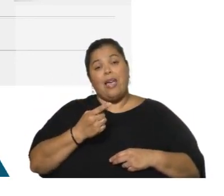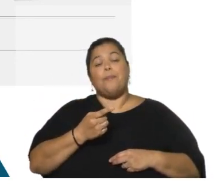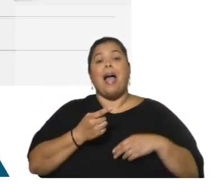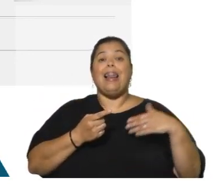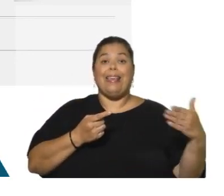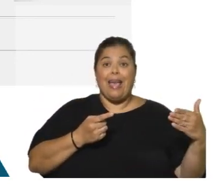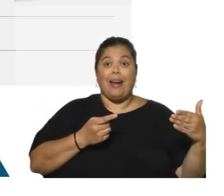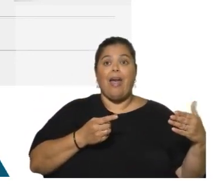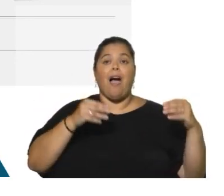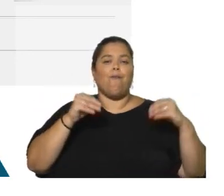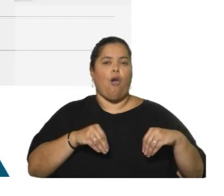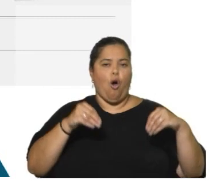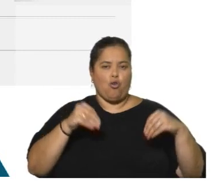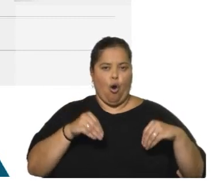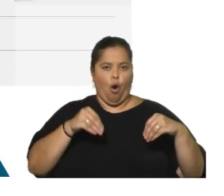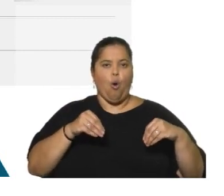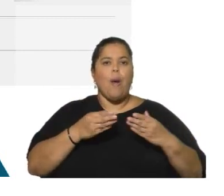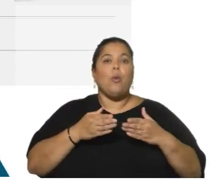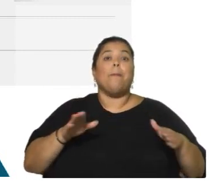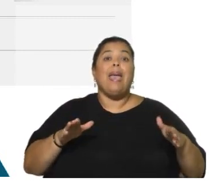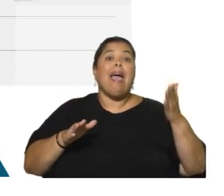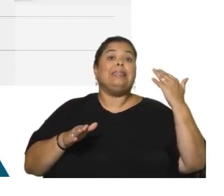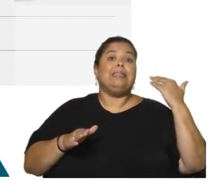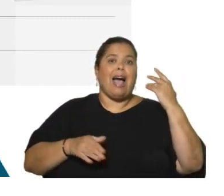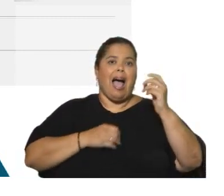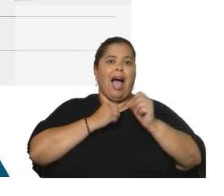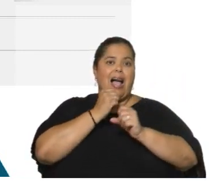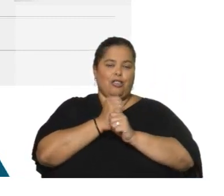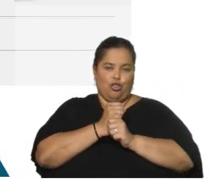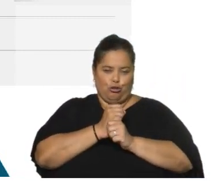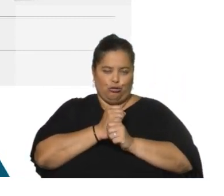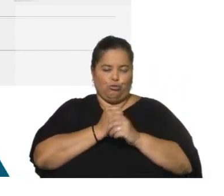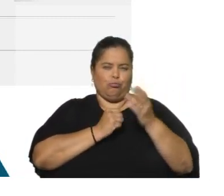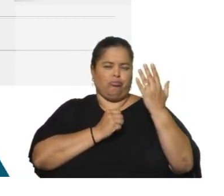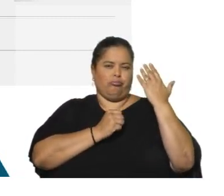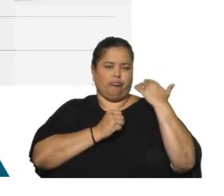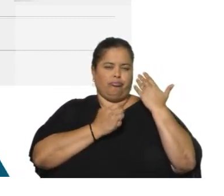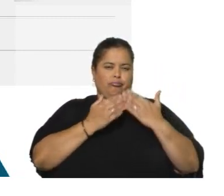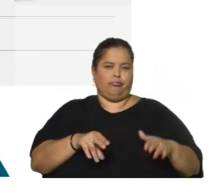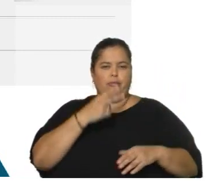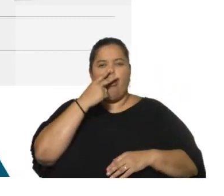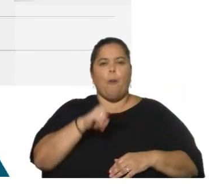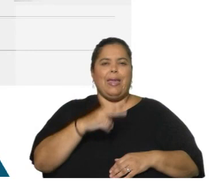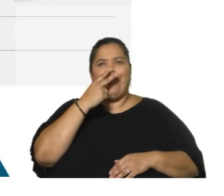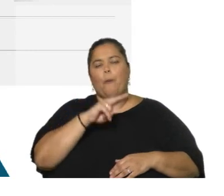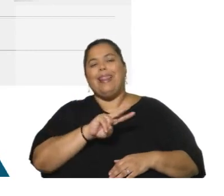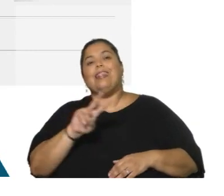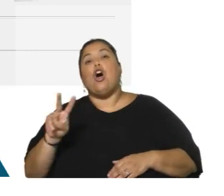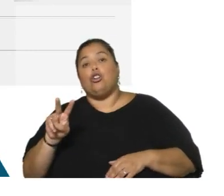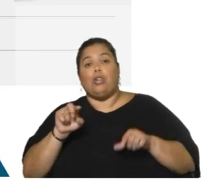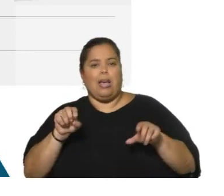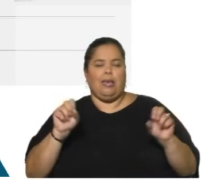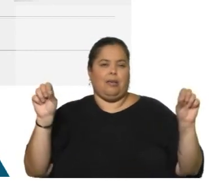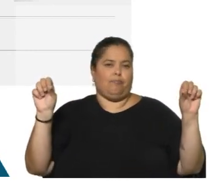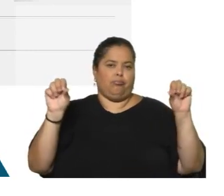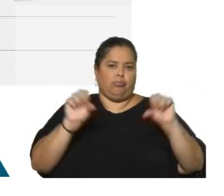flojo desempeño de la economía al inicio de aquella década, que tiene su peor momento en 2002, indudablemente, la